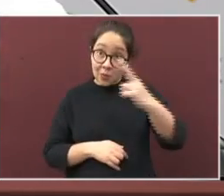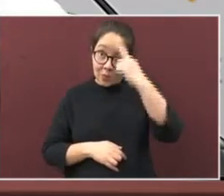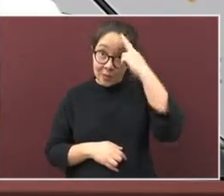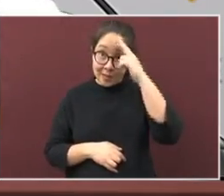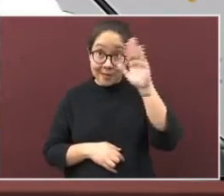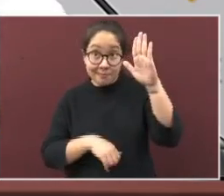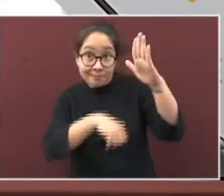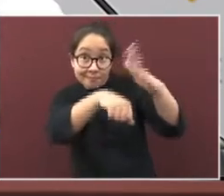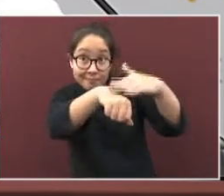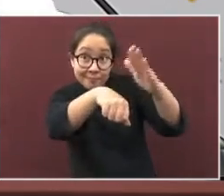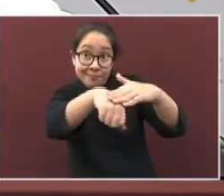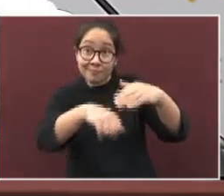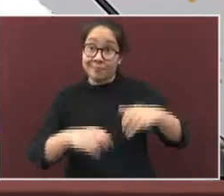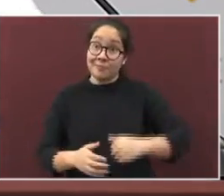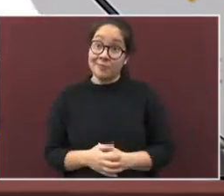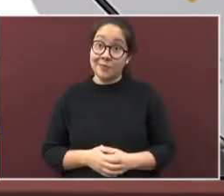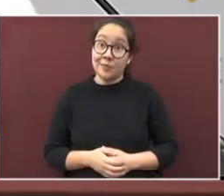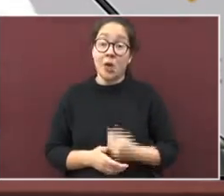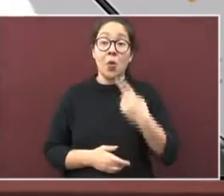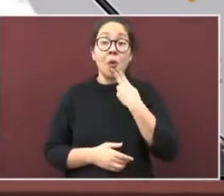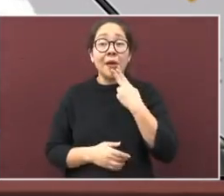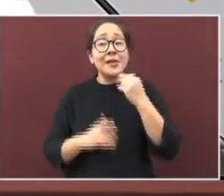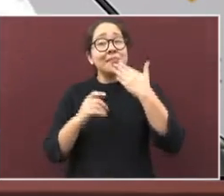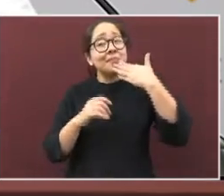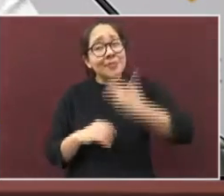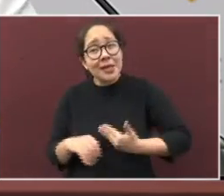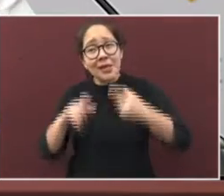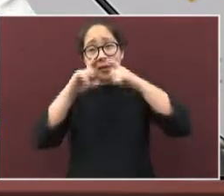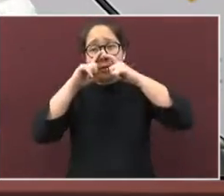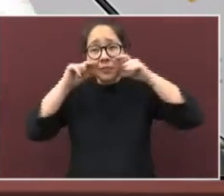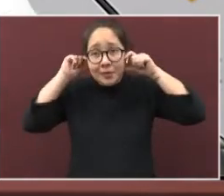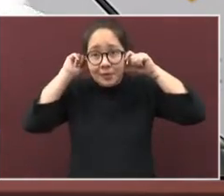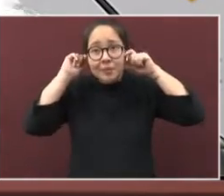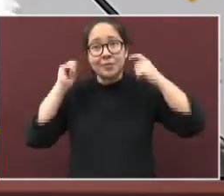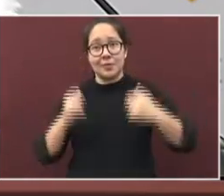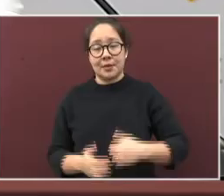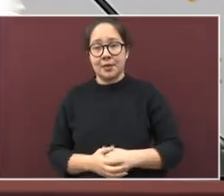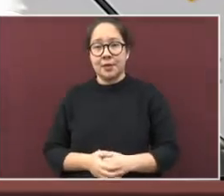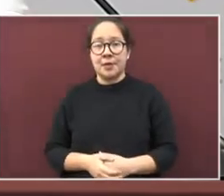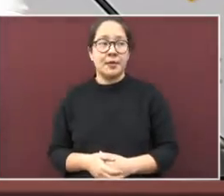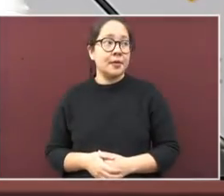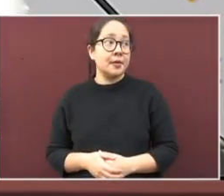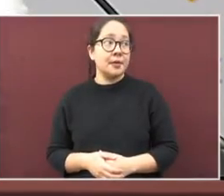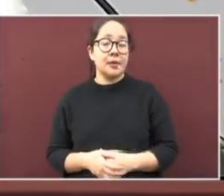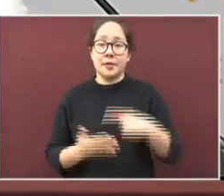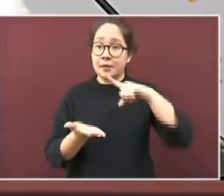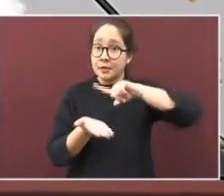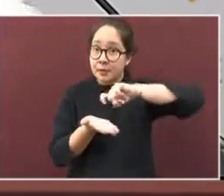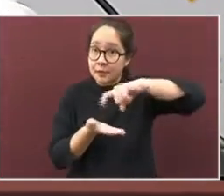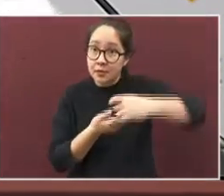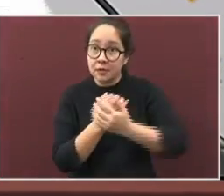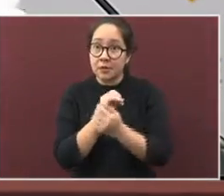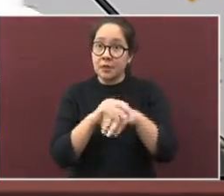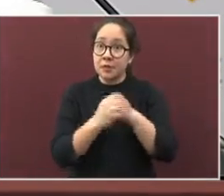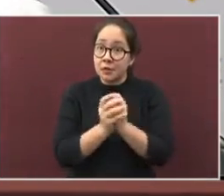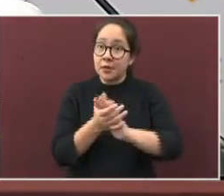familia Veracruzana, el uso correcto del cubrebocas, el spray